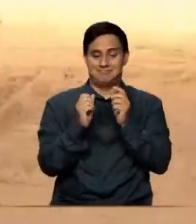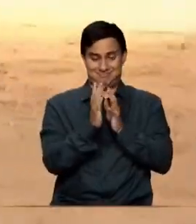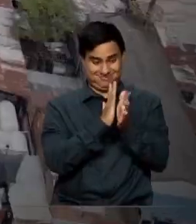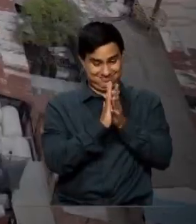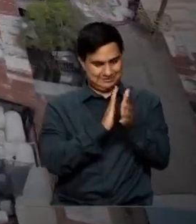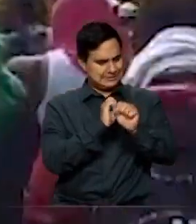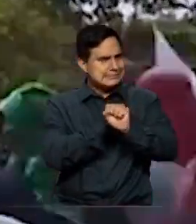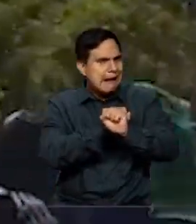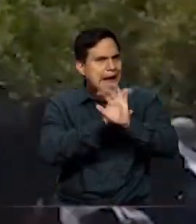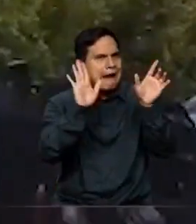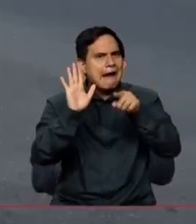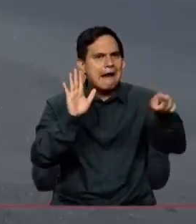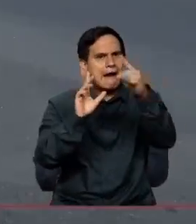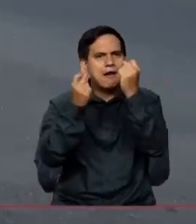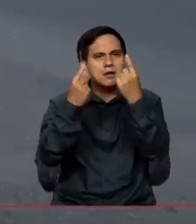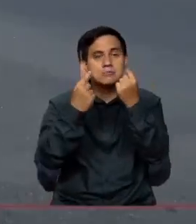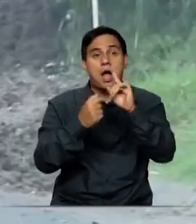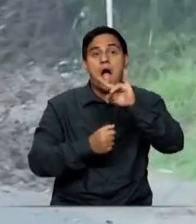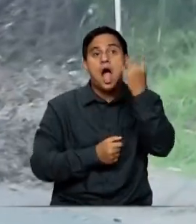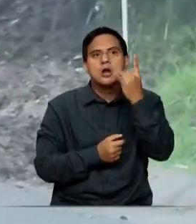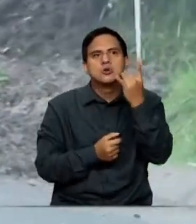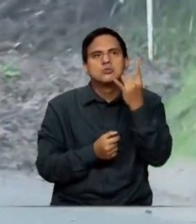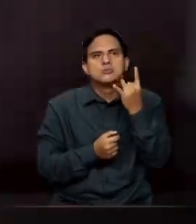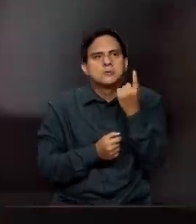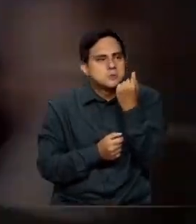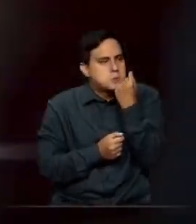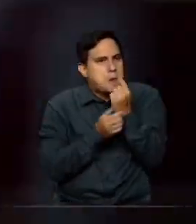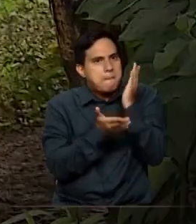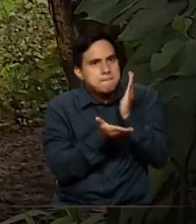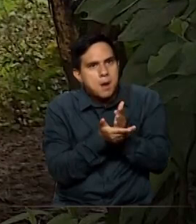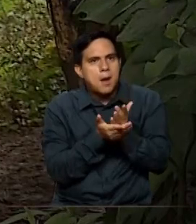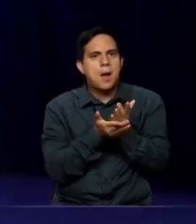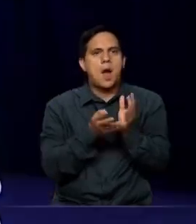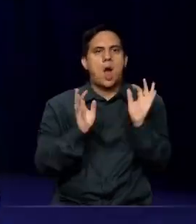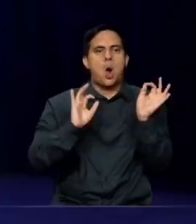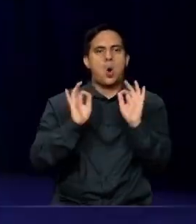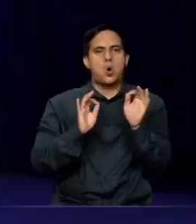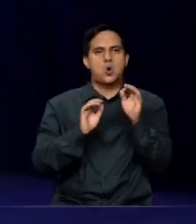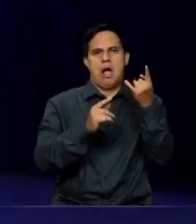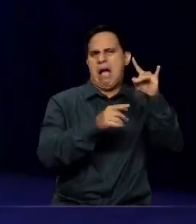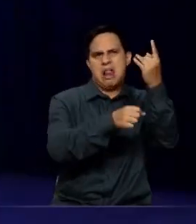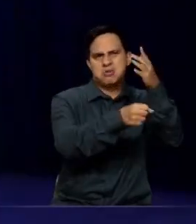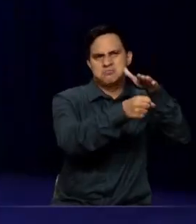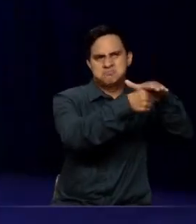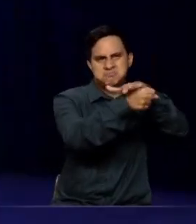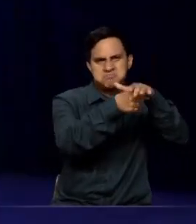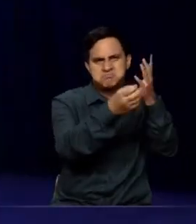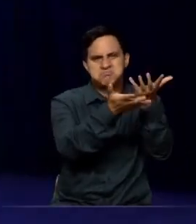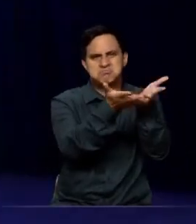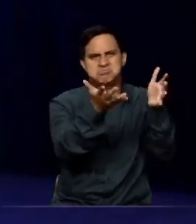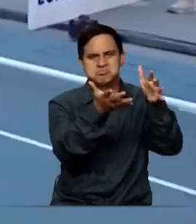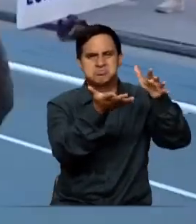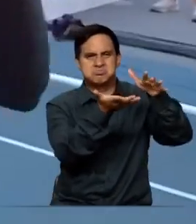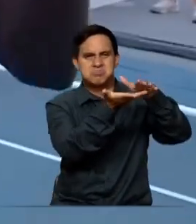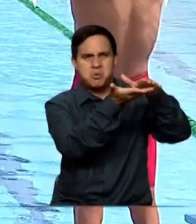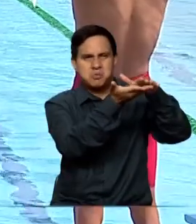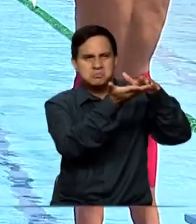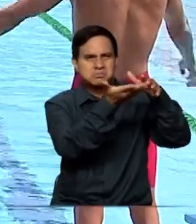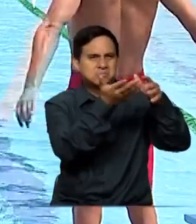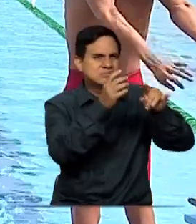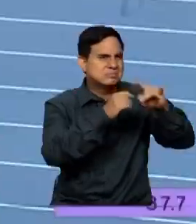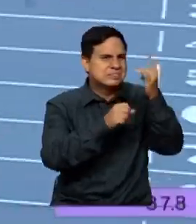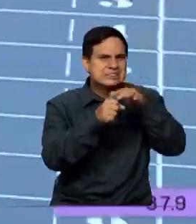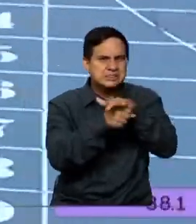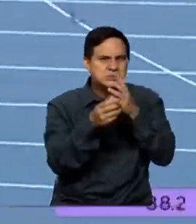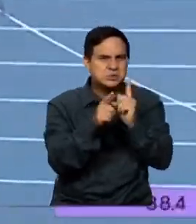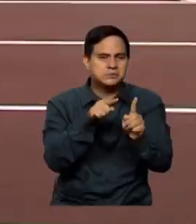gente, ya sea con una situación de última hora, con una situación en un territorio, o con temas que normalmente no se hablan en el día a